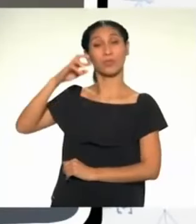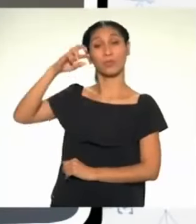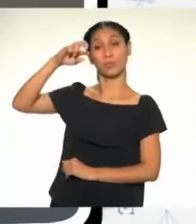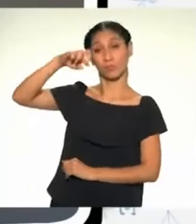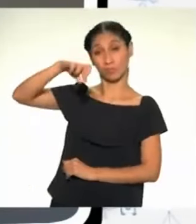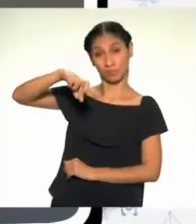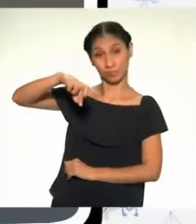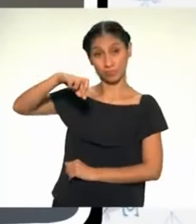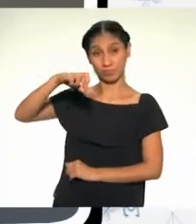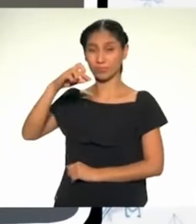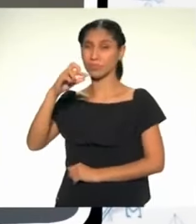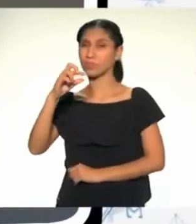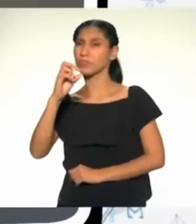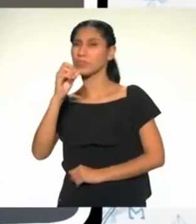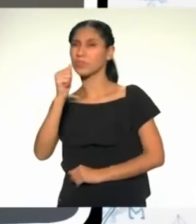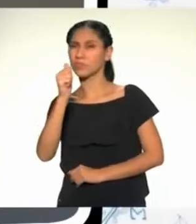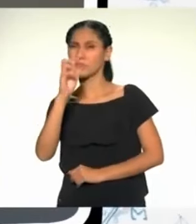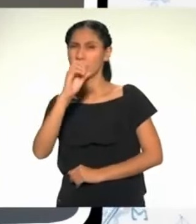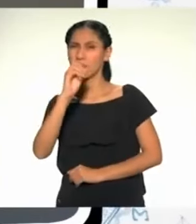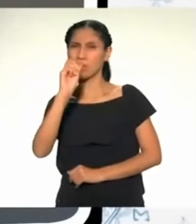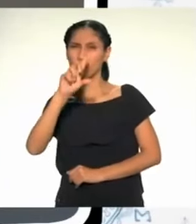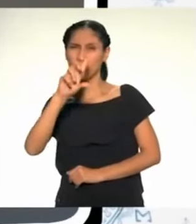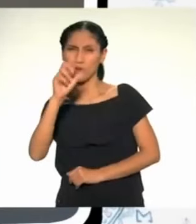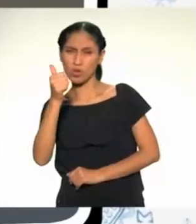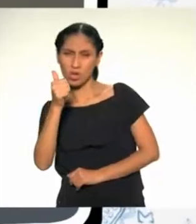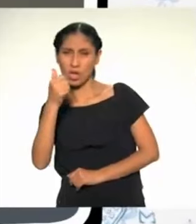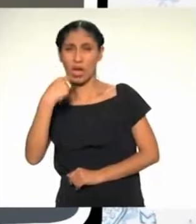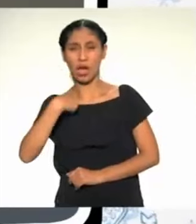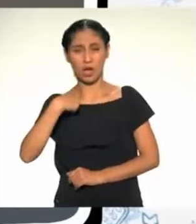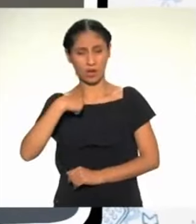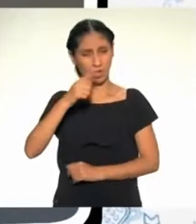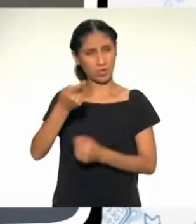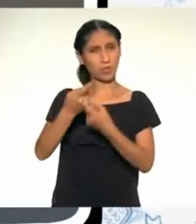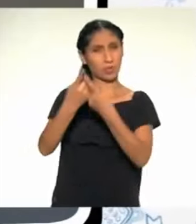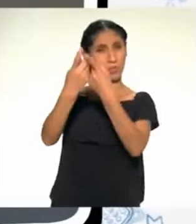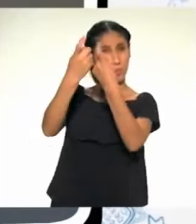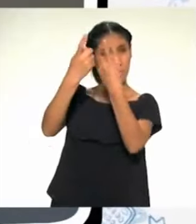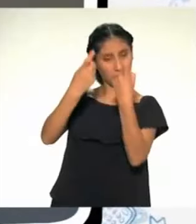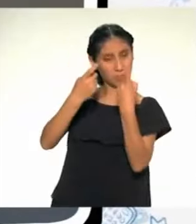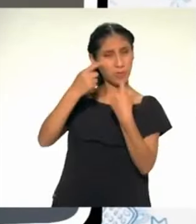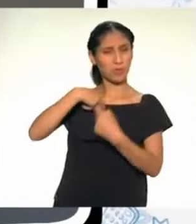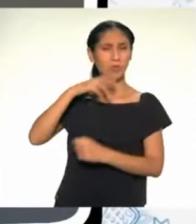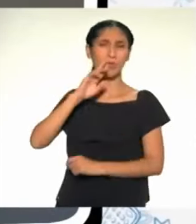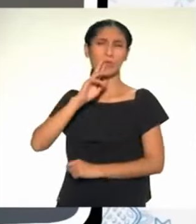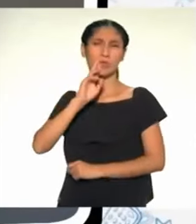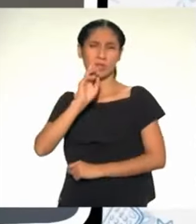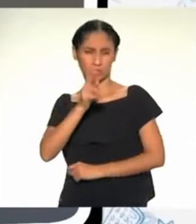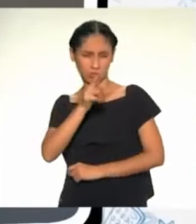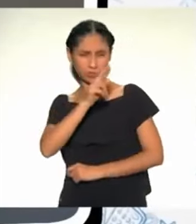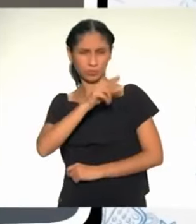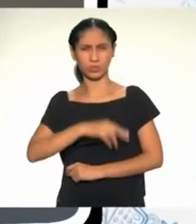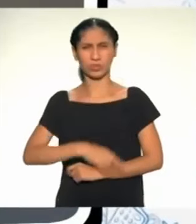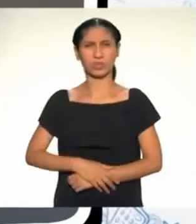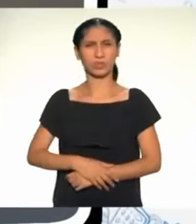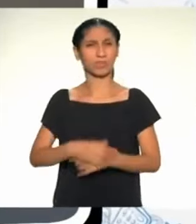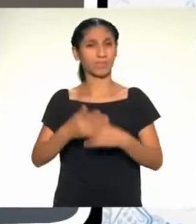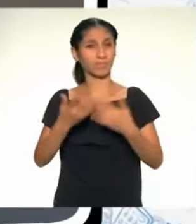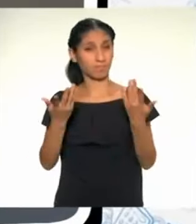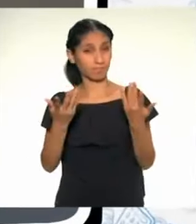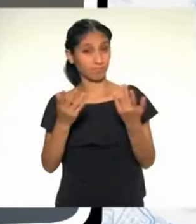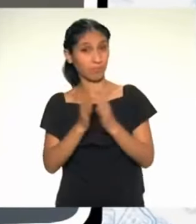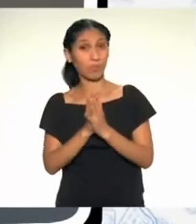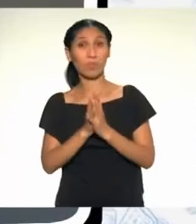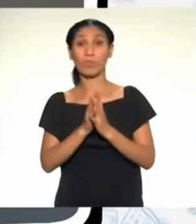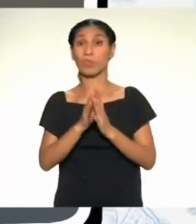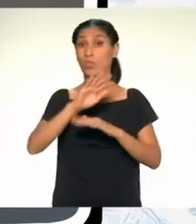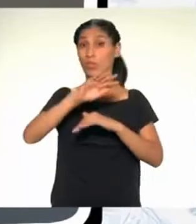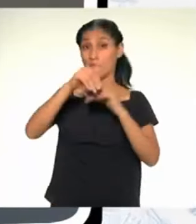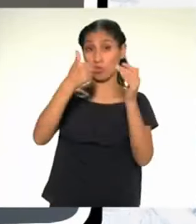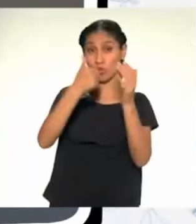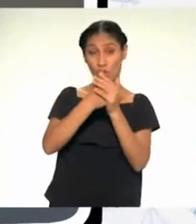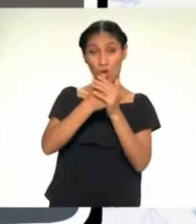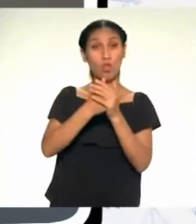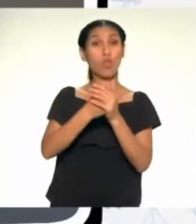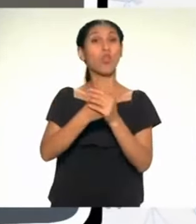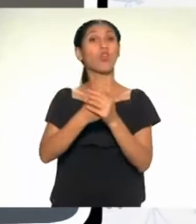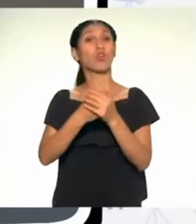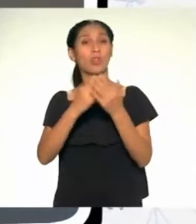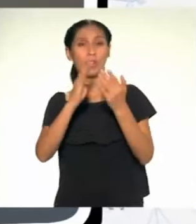Emilia, perteneciente de la Red Analit. Y en esta oportunidad voy a contestar a la pregunta... ¿Por qué crees que la biodiversidad es muy importante para